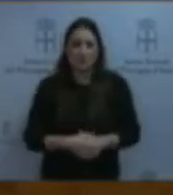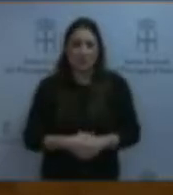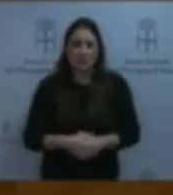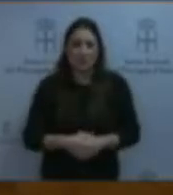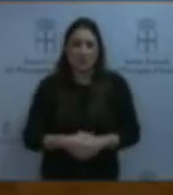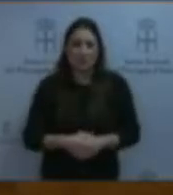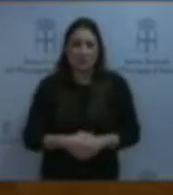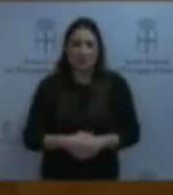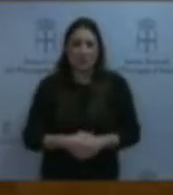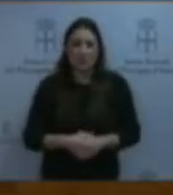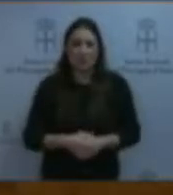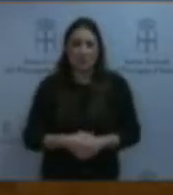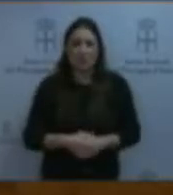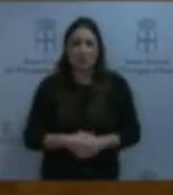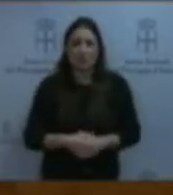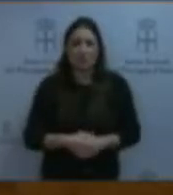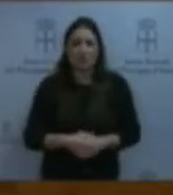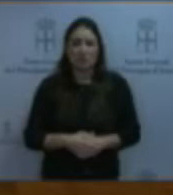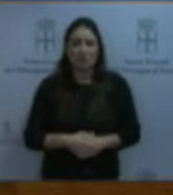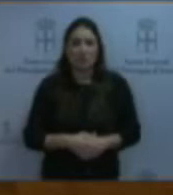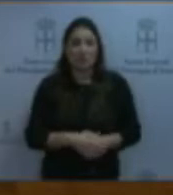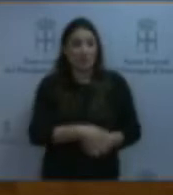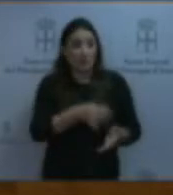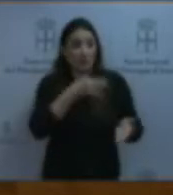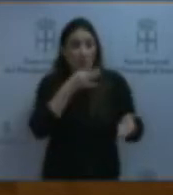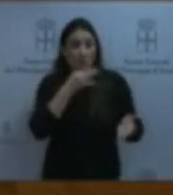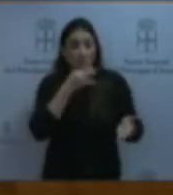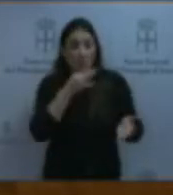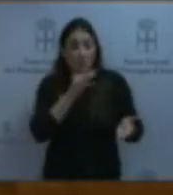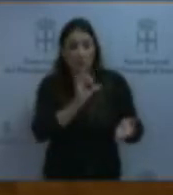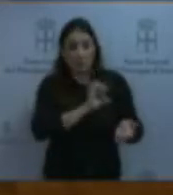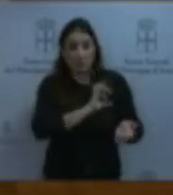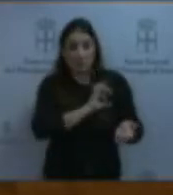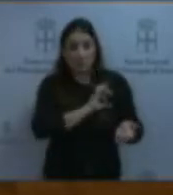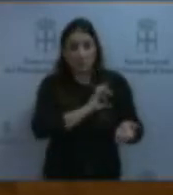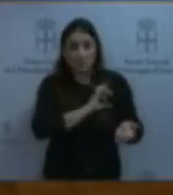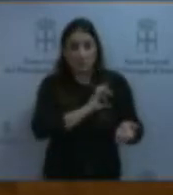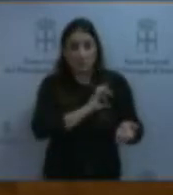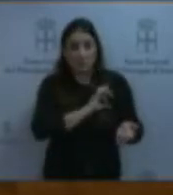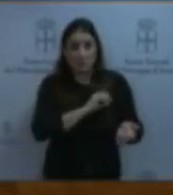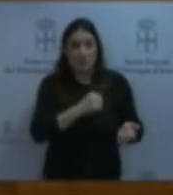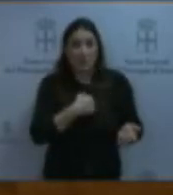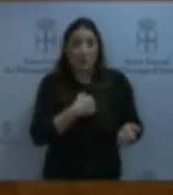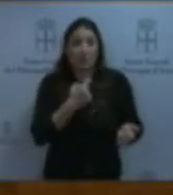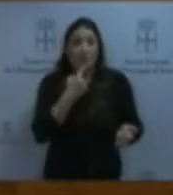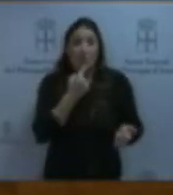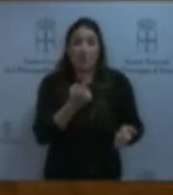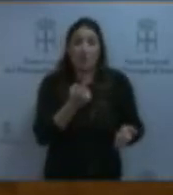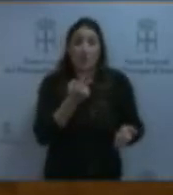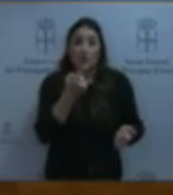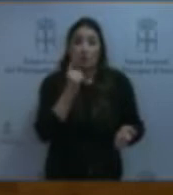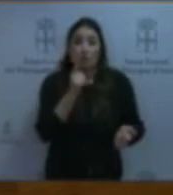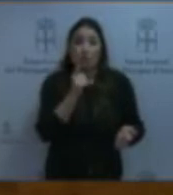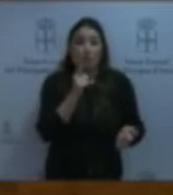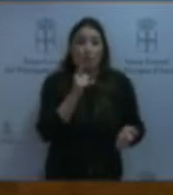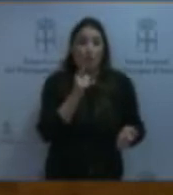Después de su intervención, señoría, solo decirle dos palabras. Derechos